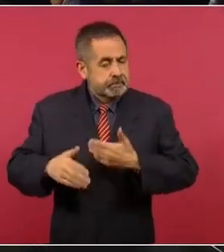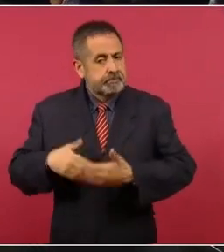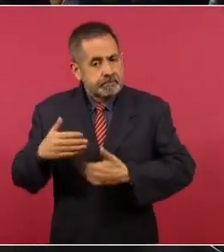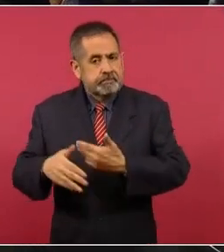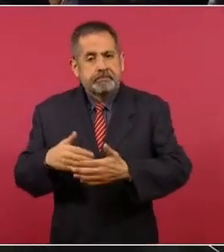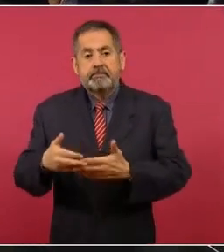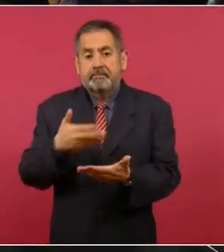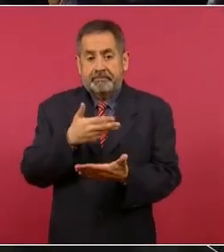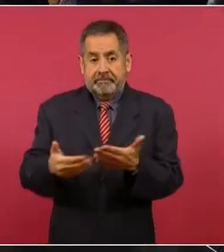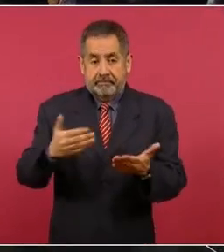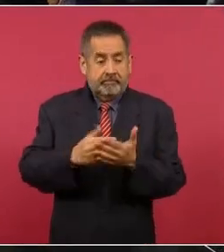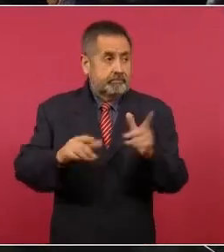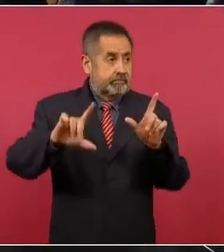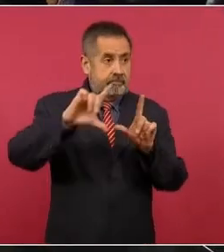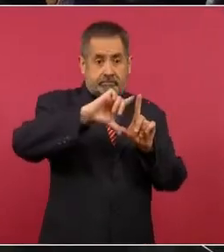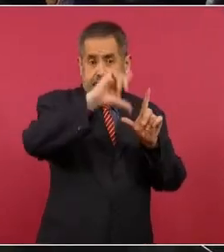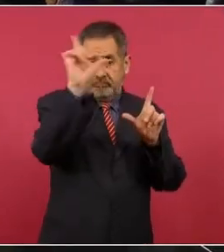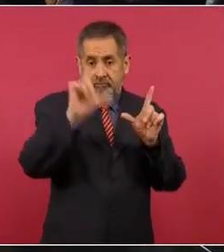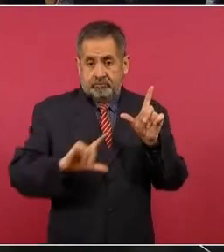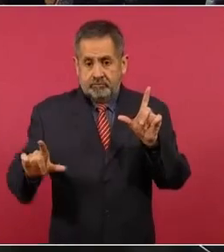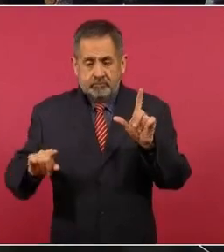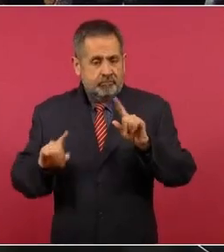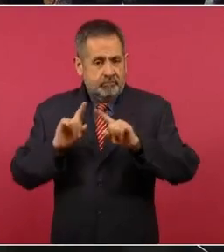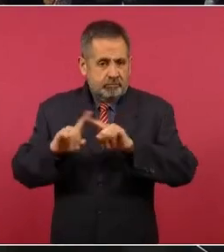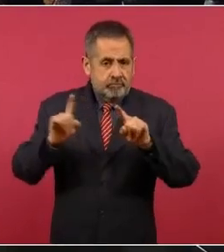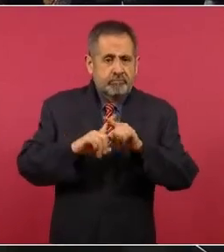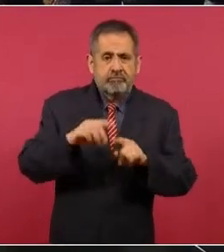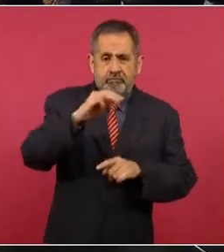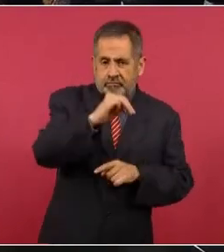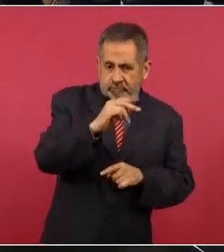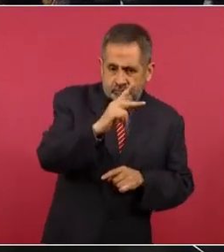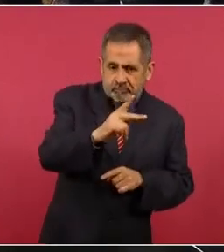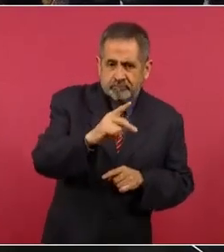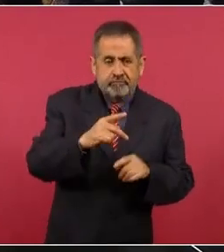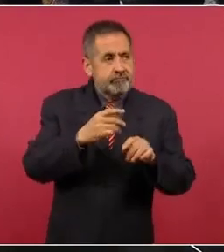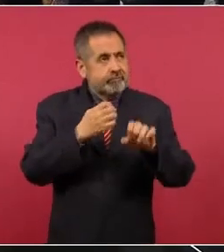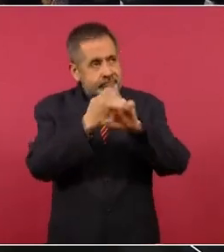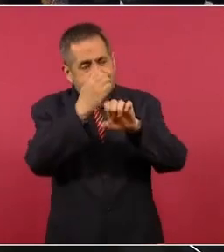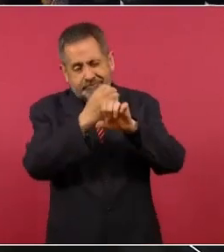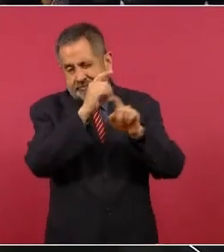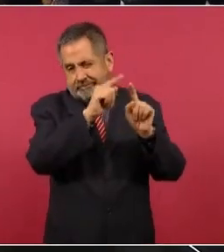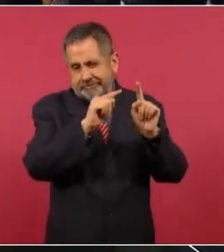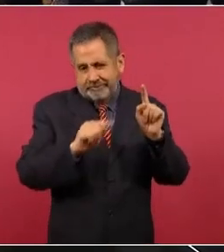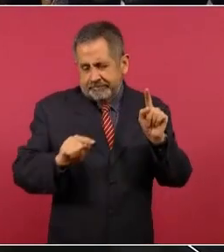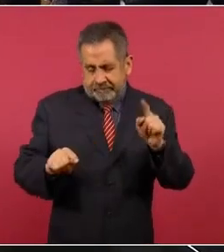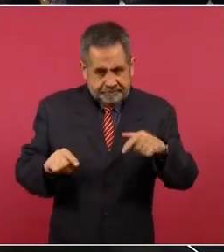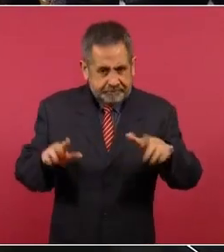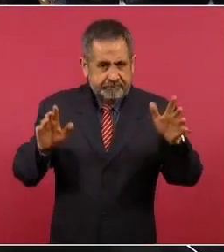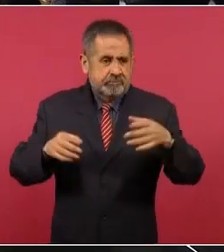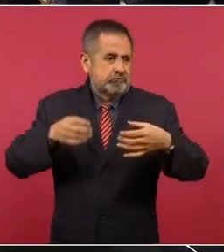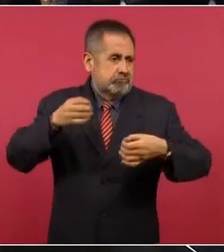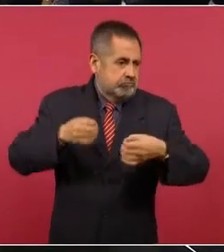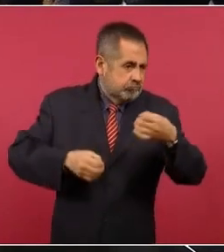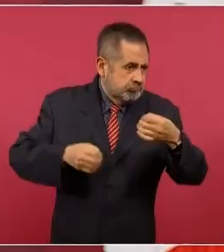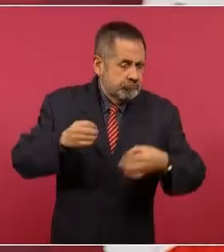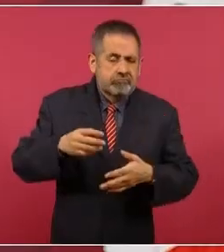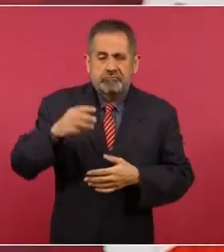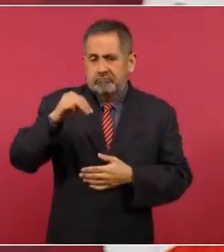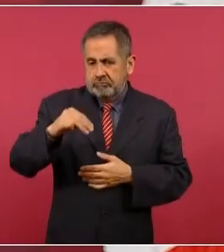ministerios públicos, jueces,